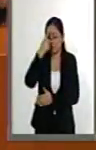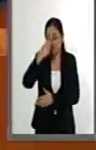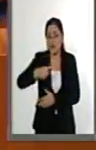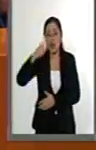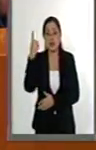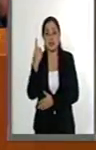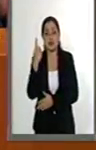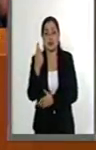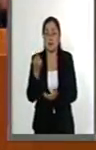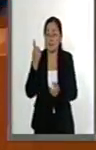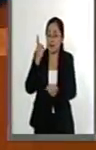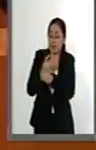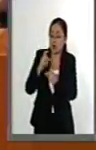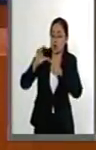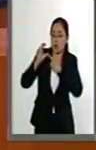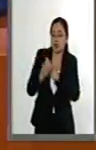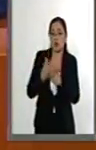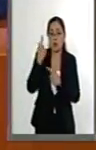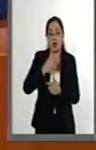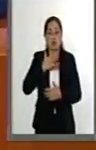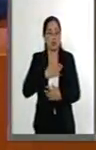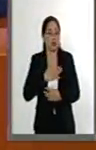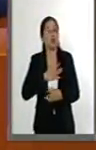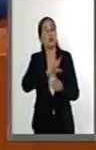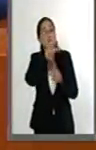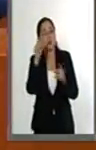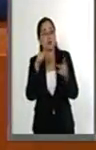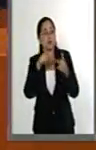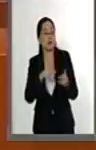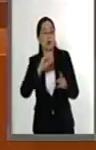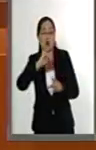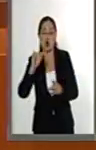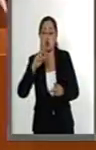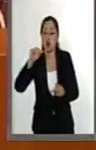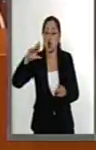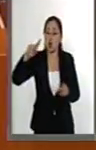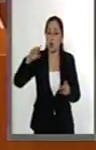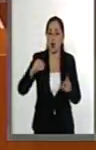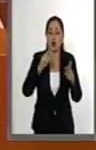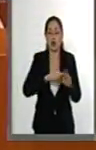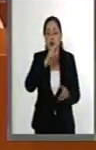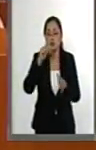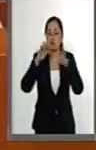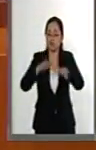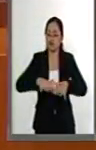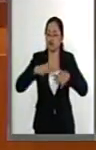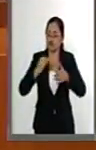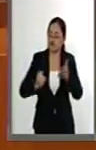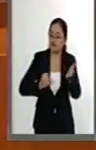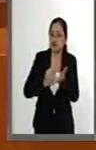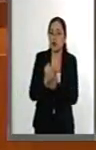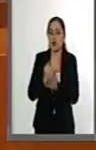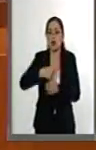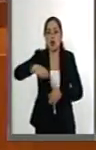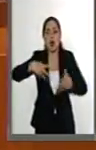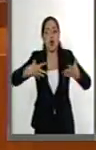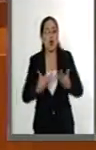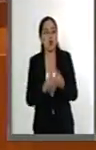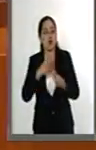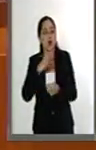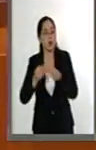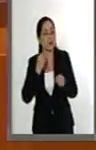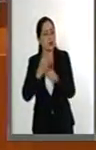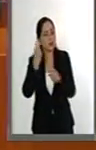primero la Comisión de Justicia y después de la Junta y después de este Pleno. Porque todos tenían la